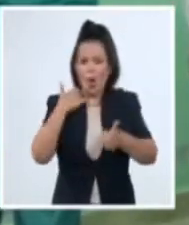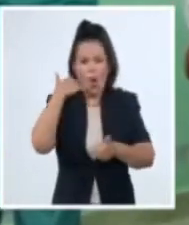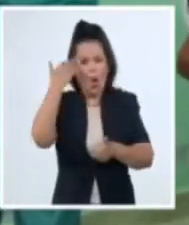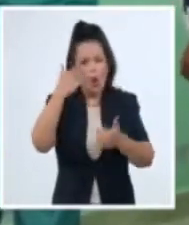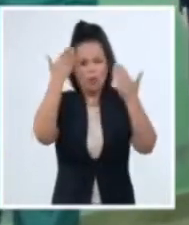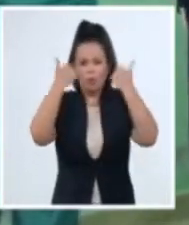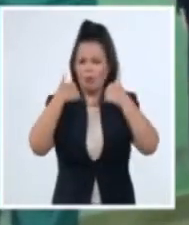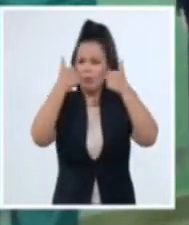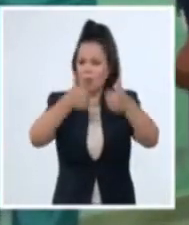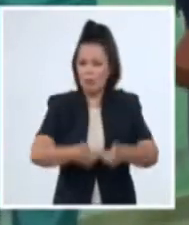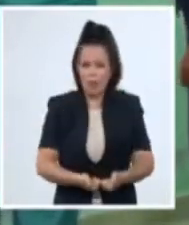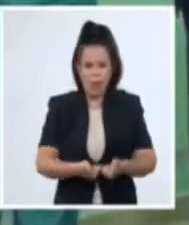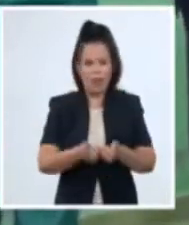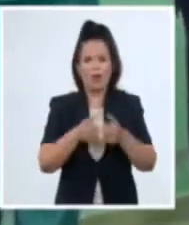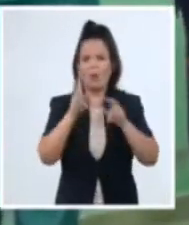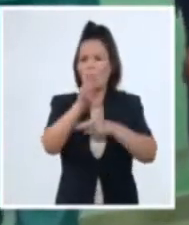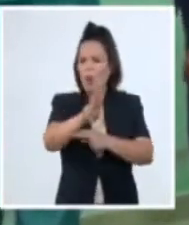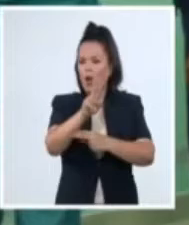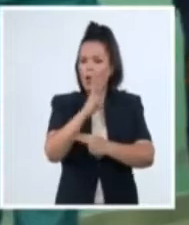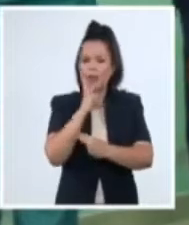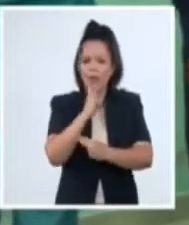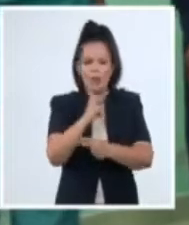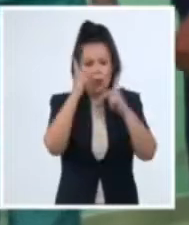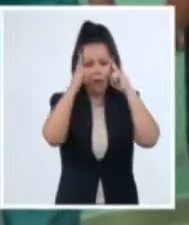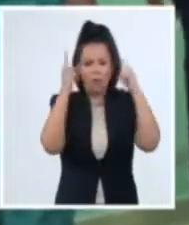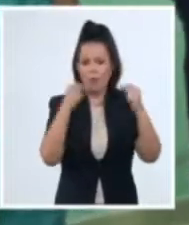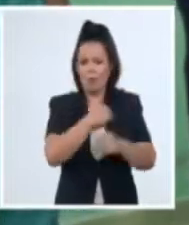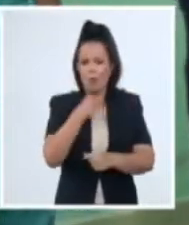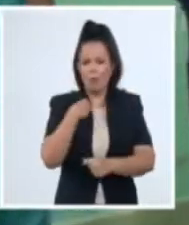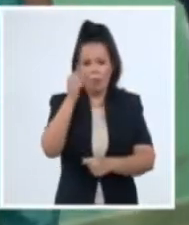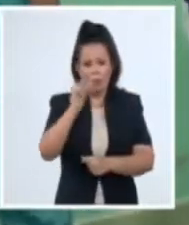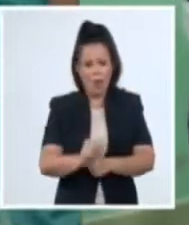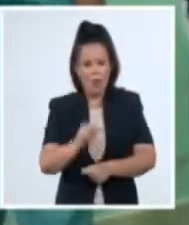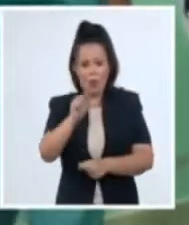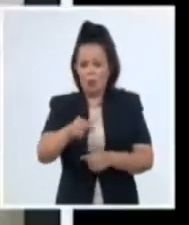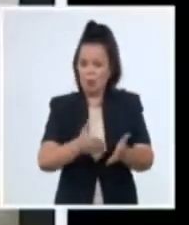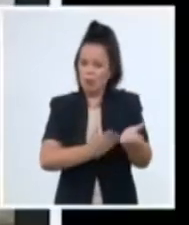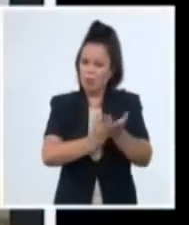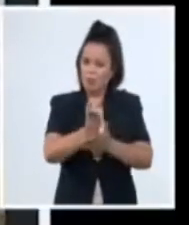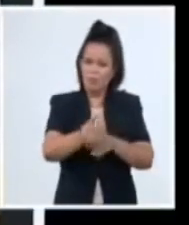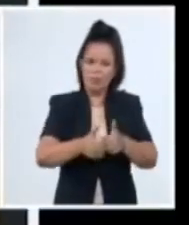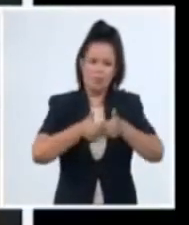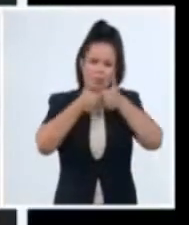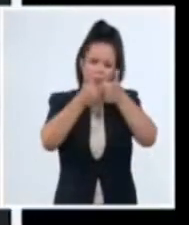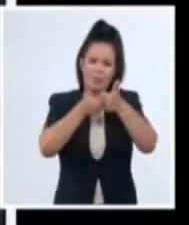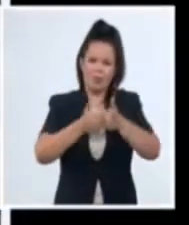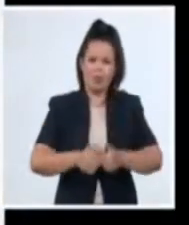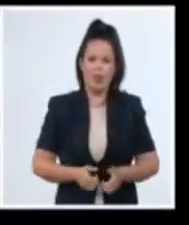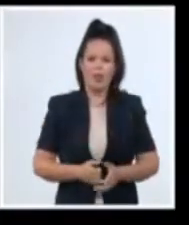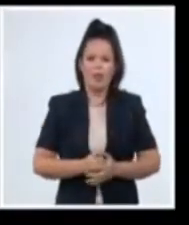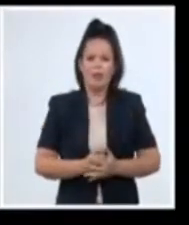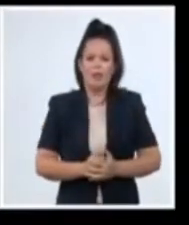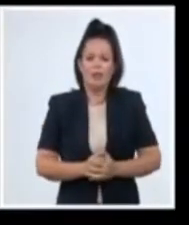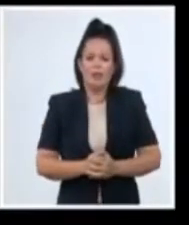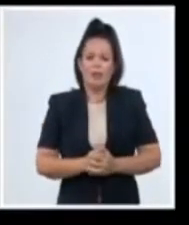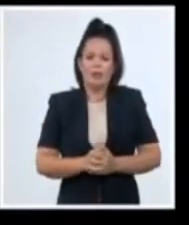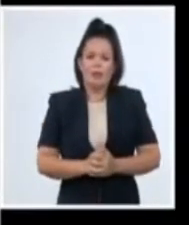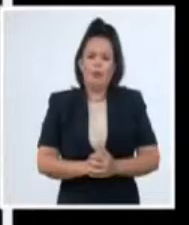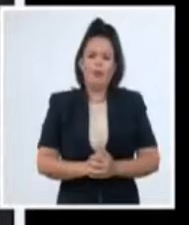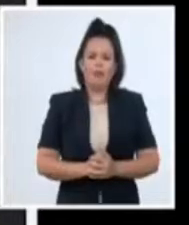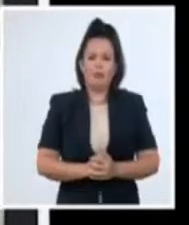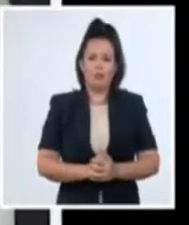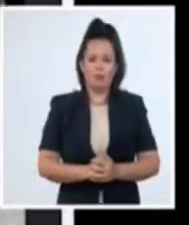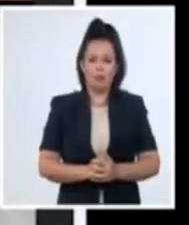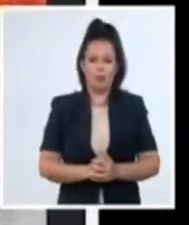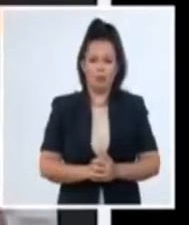ofrecieron los cuidados médicos y de enfermería. Hasta ahora en sala con una evolución satisfactoria. Mientras, el acontecimiento